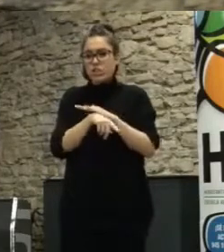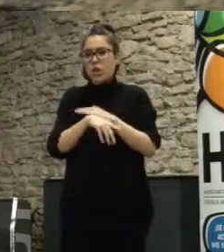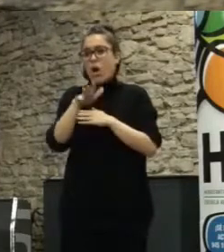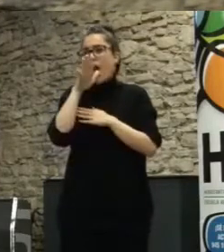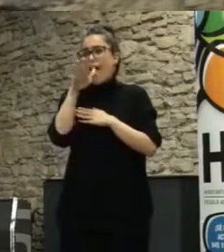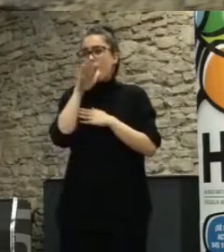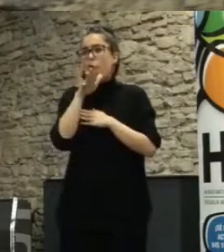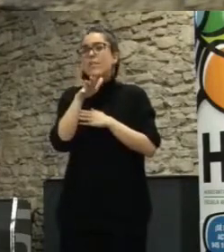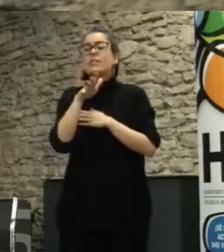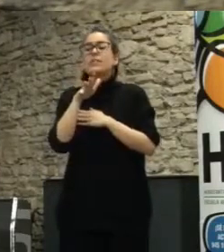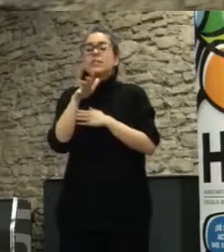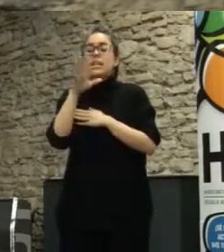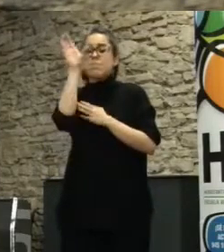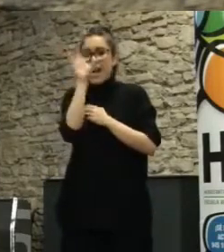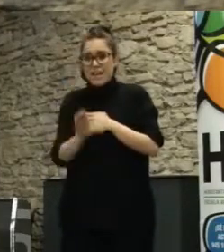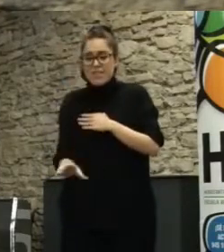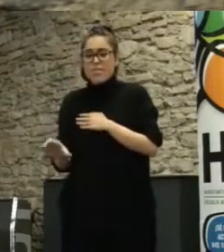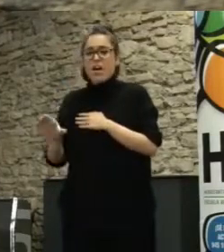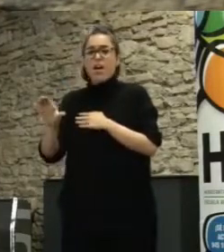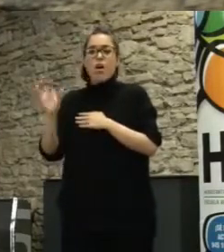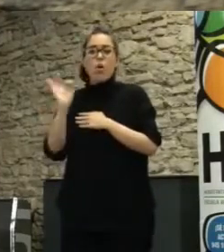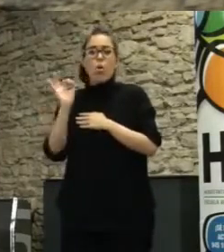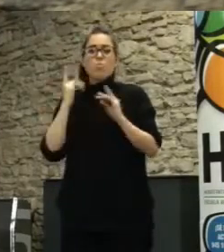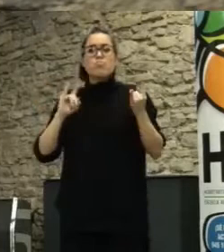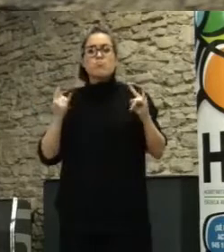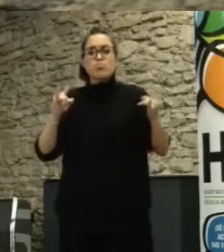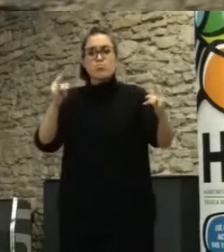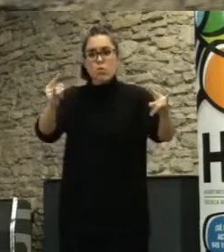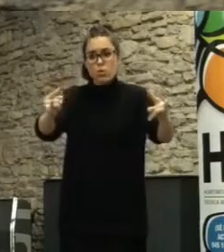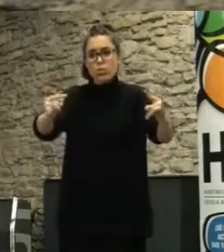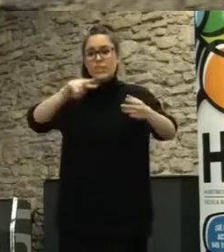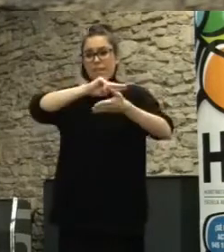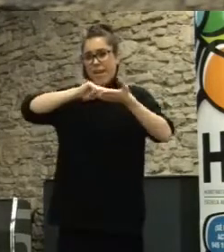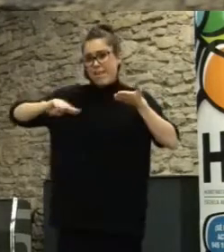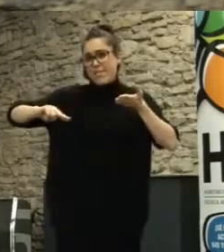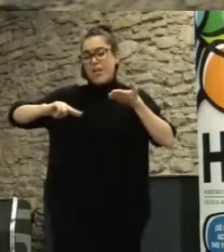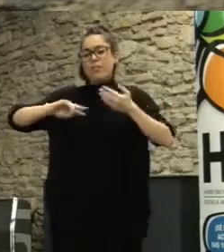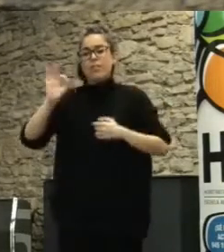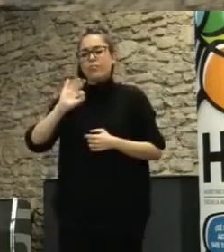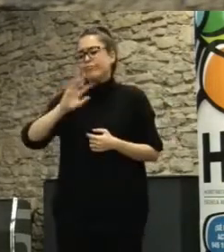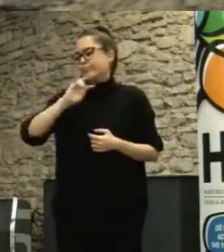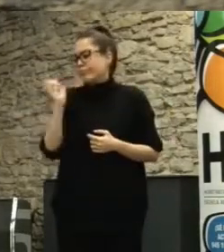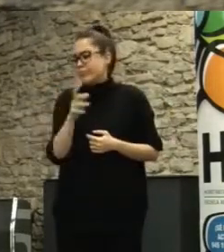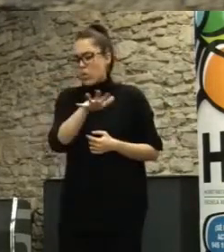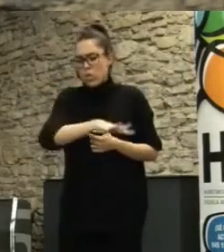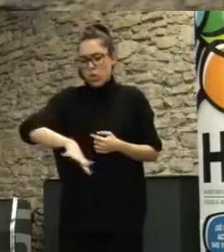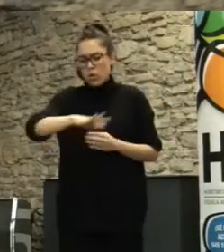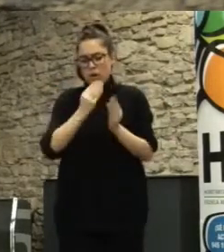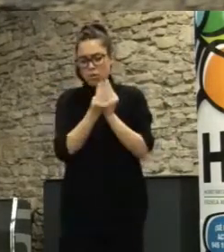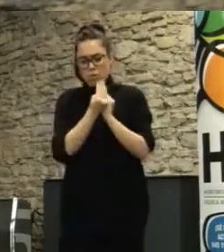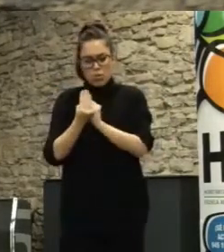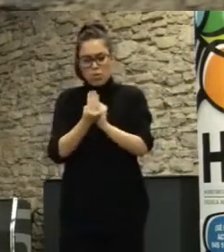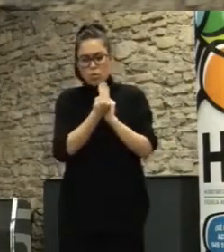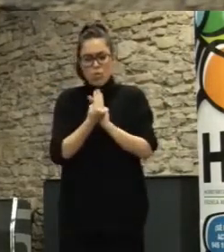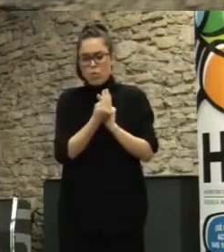gallegos en lo urbano se habla de comunes urbanos considerar el espacio público un espacio común donde hay siempre alguna parcela de